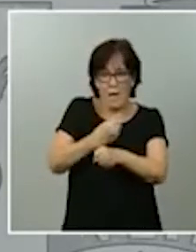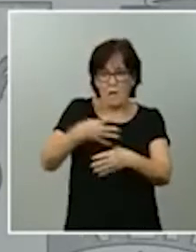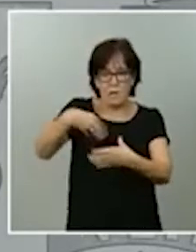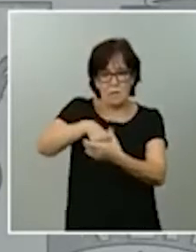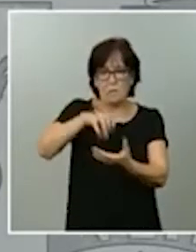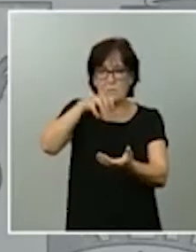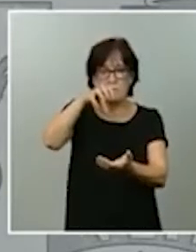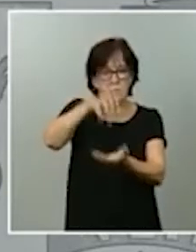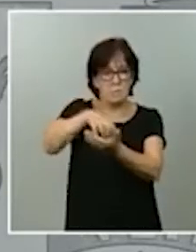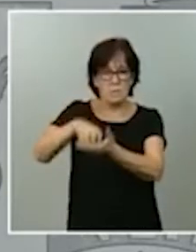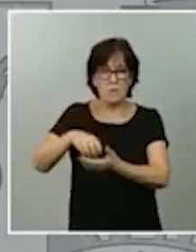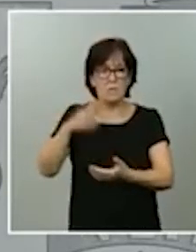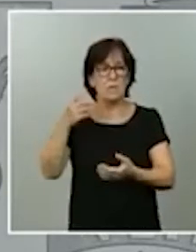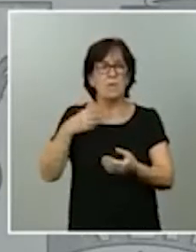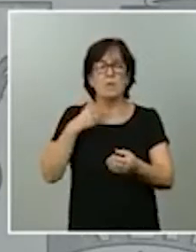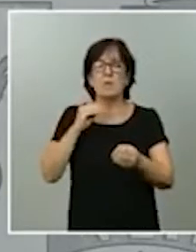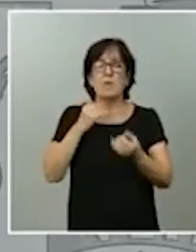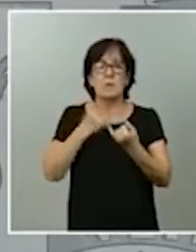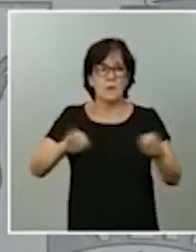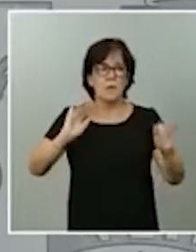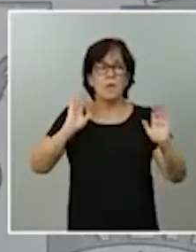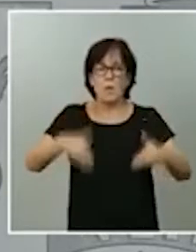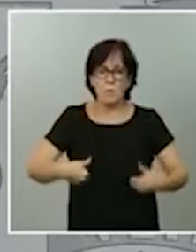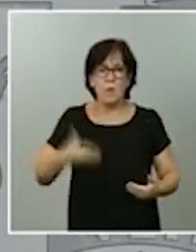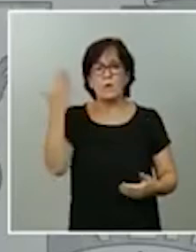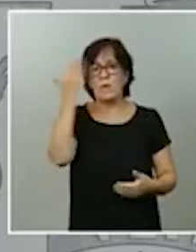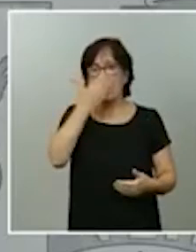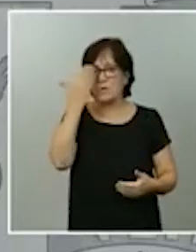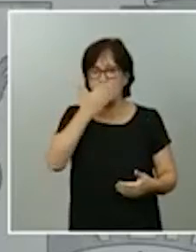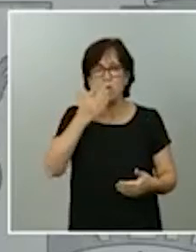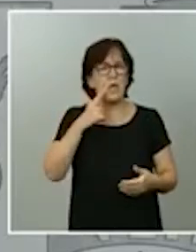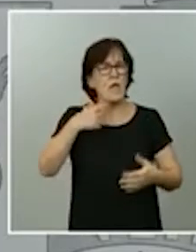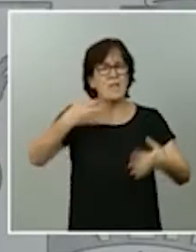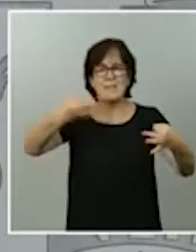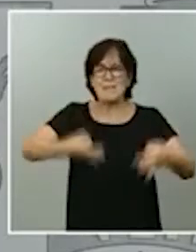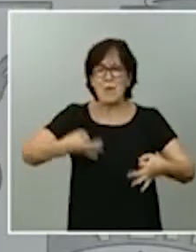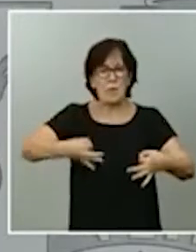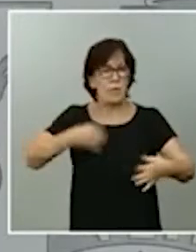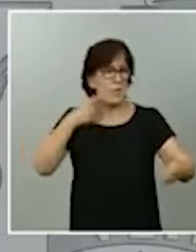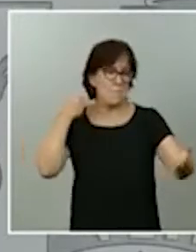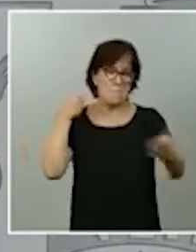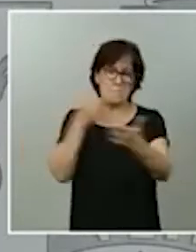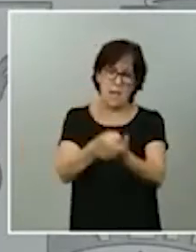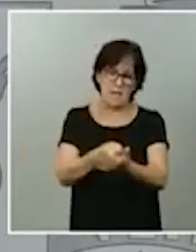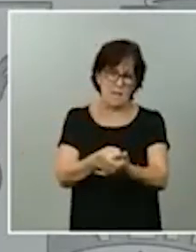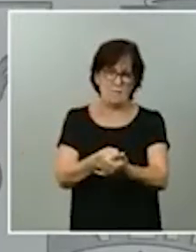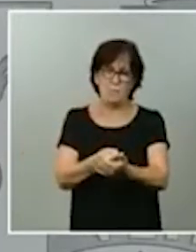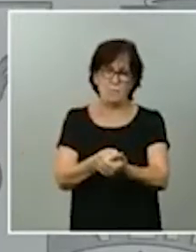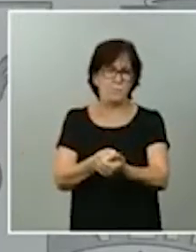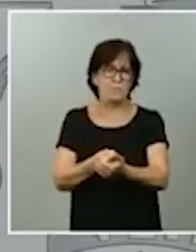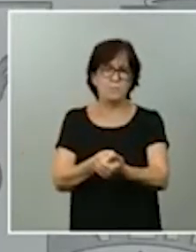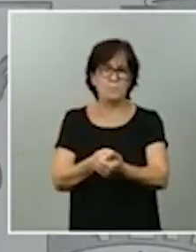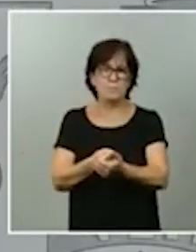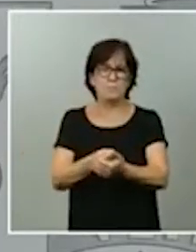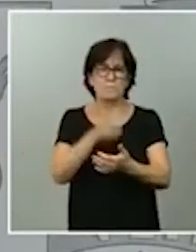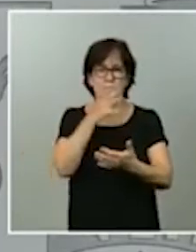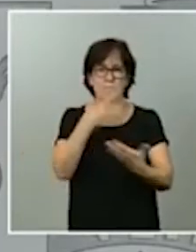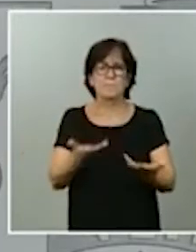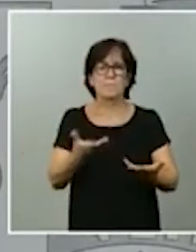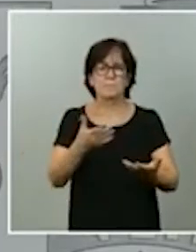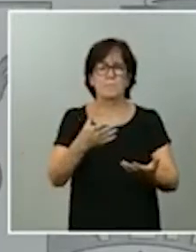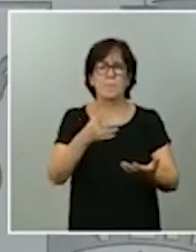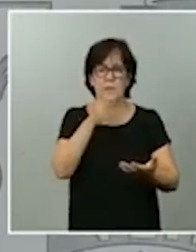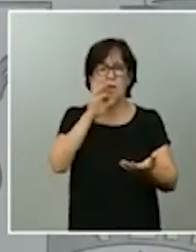esa vuelta al cole con todas las seguridades posibles? Con todas las seguridades posibles. Vamos a tener centros